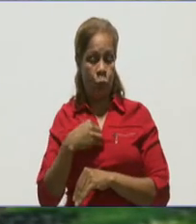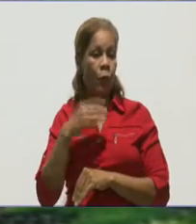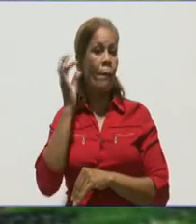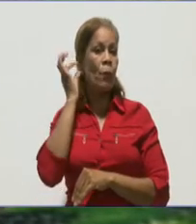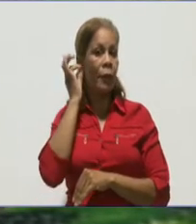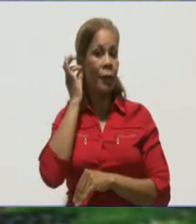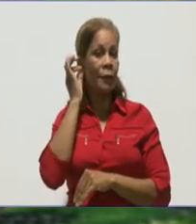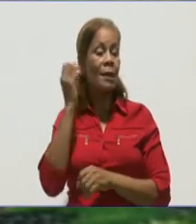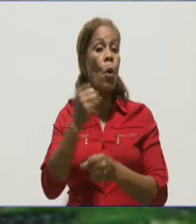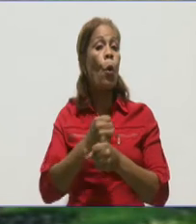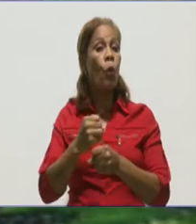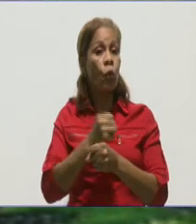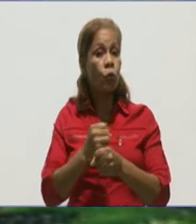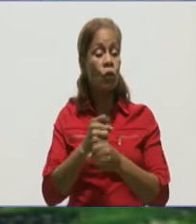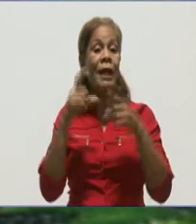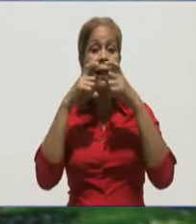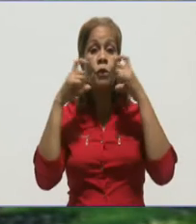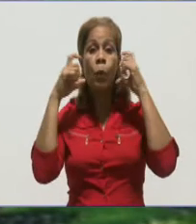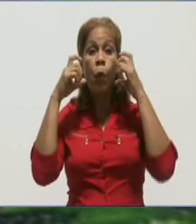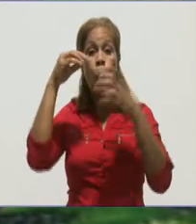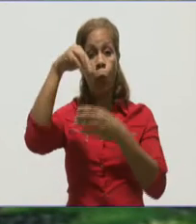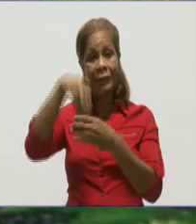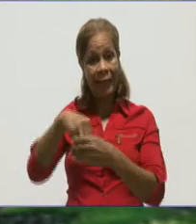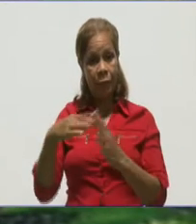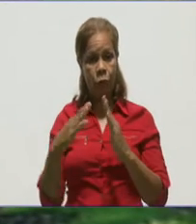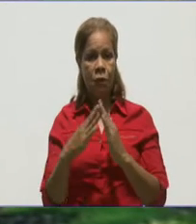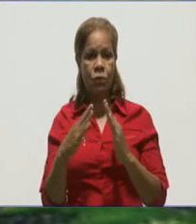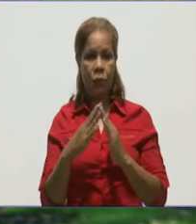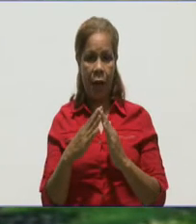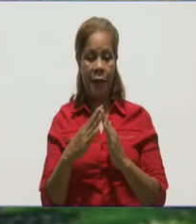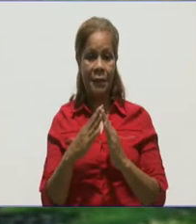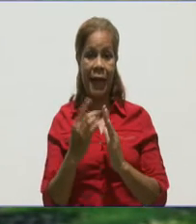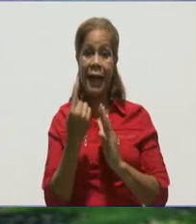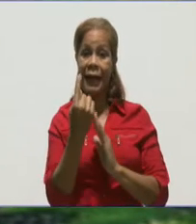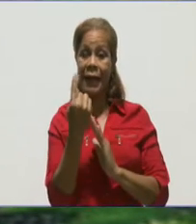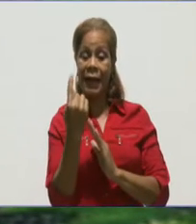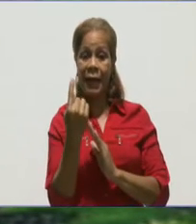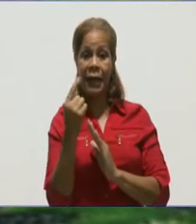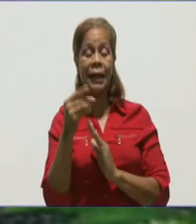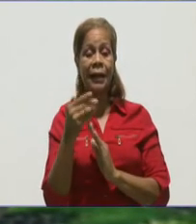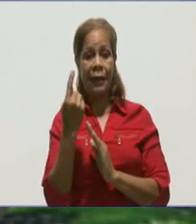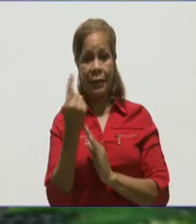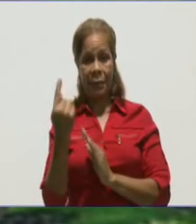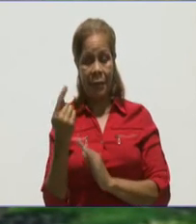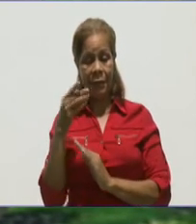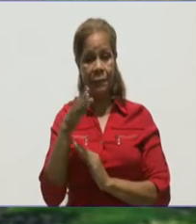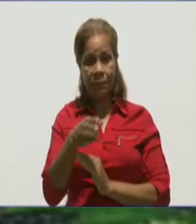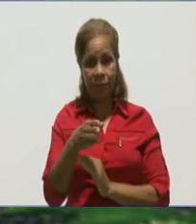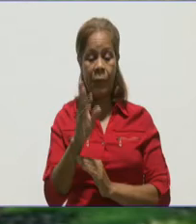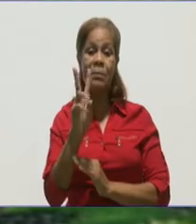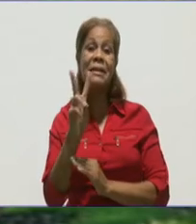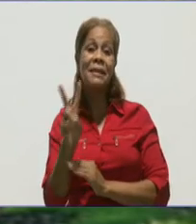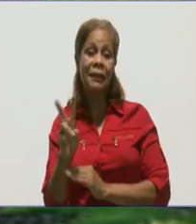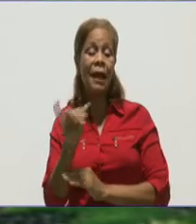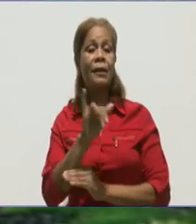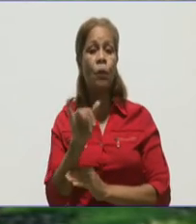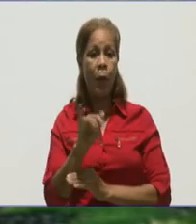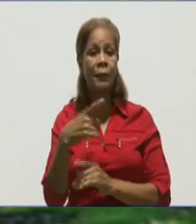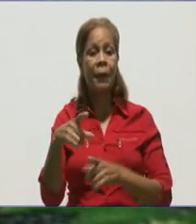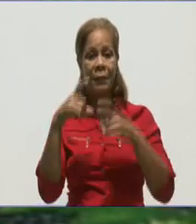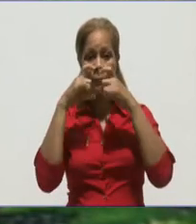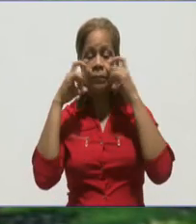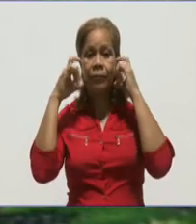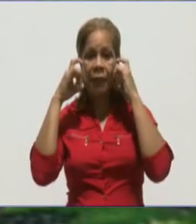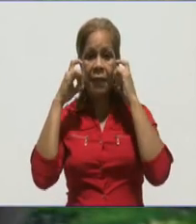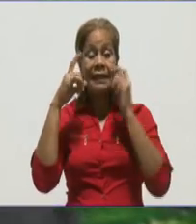usen a su buco dentro de su hogar cada vez que reciba una persona nos vemos mañana recuerde que si estamos